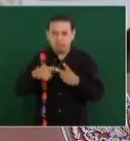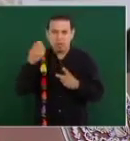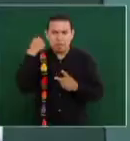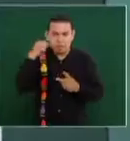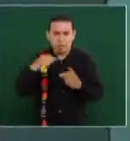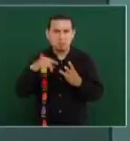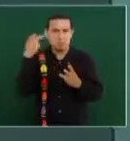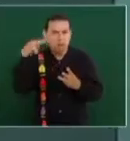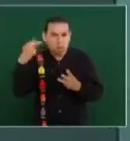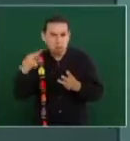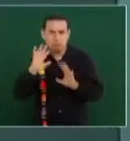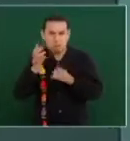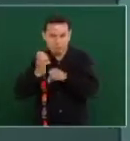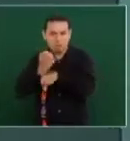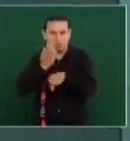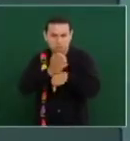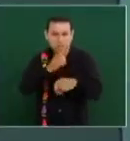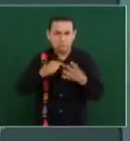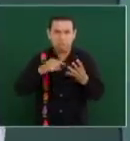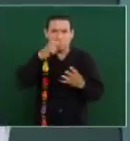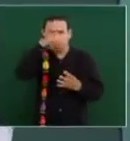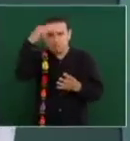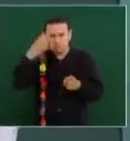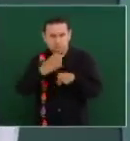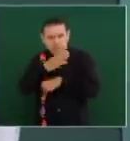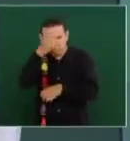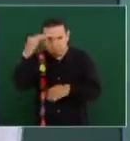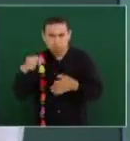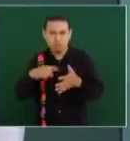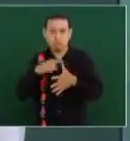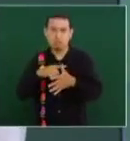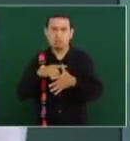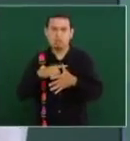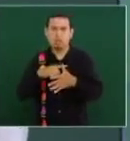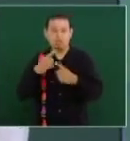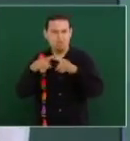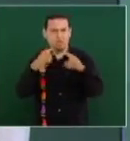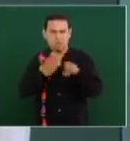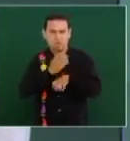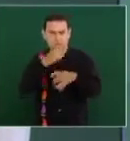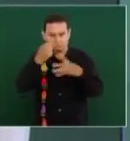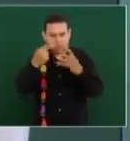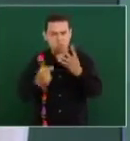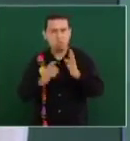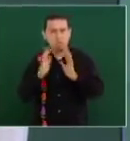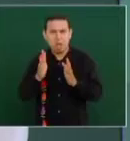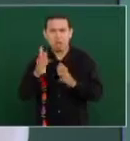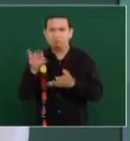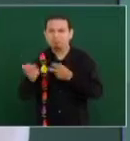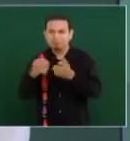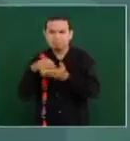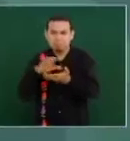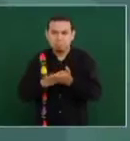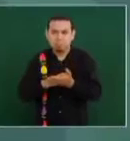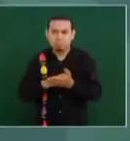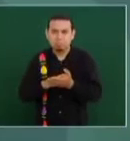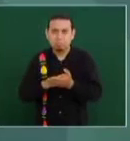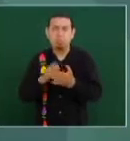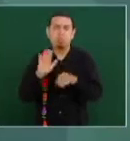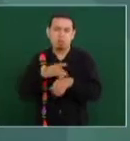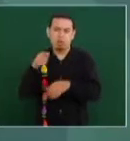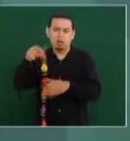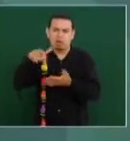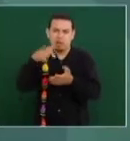Veracruz, en Nayarit, en donde lamentablemente han habido también